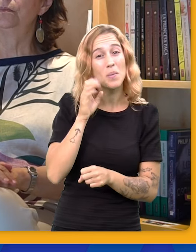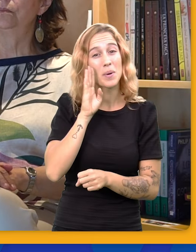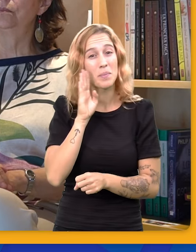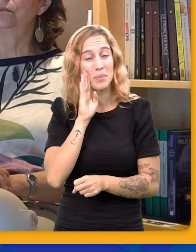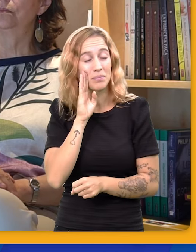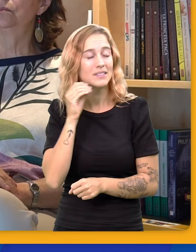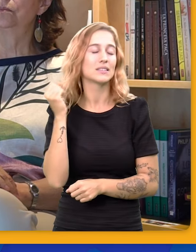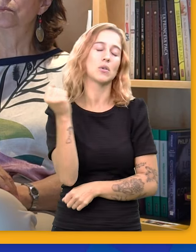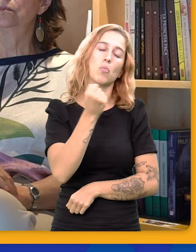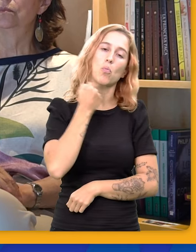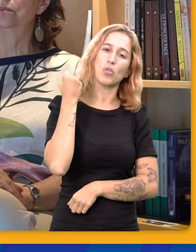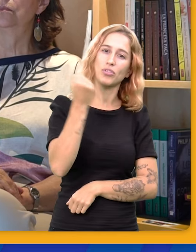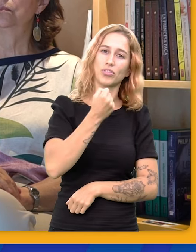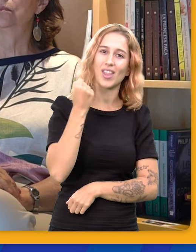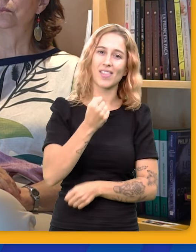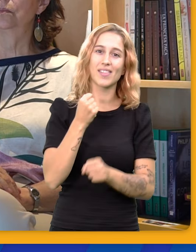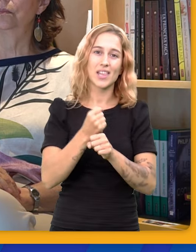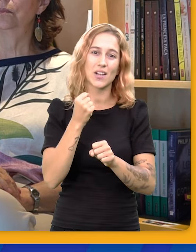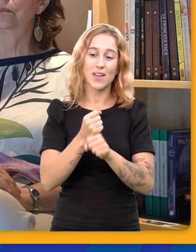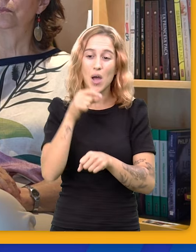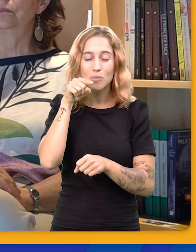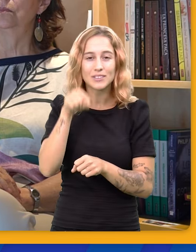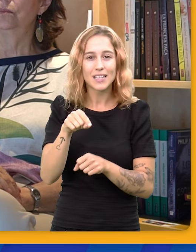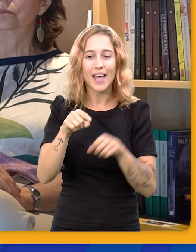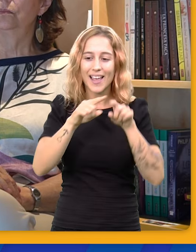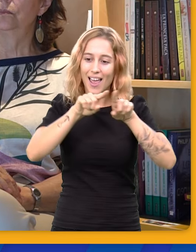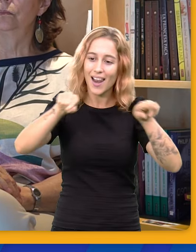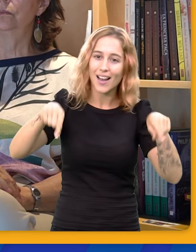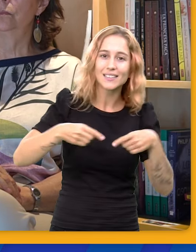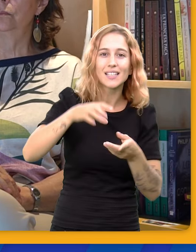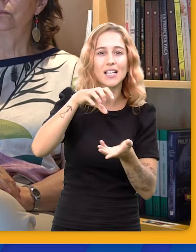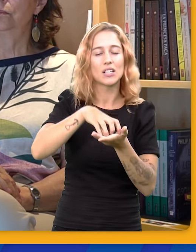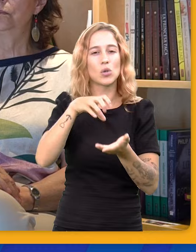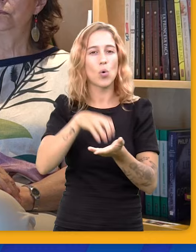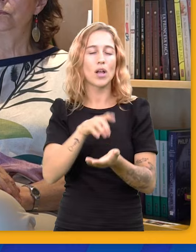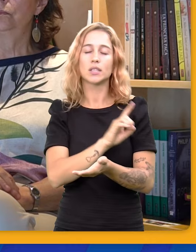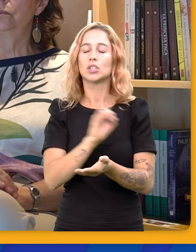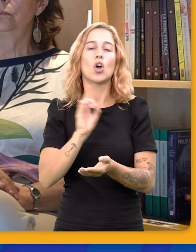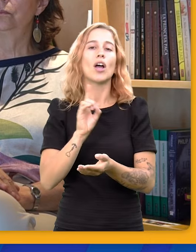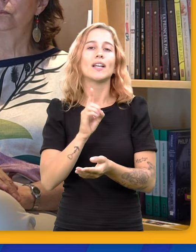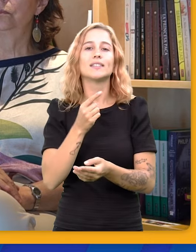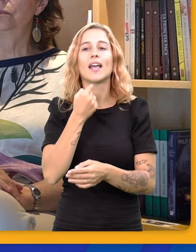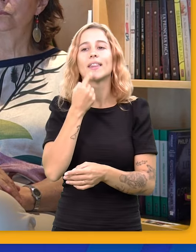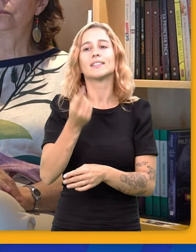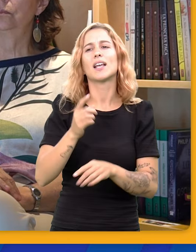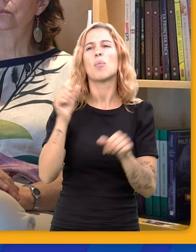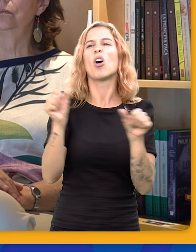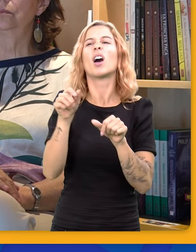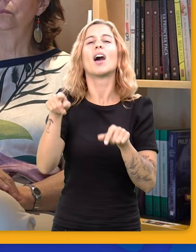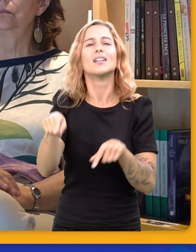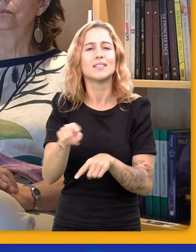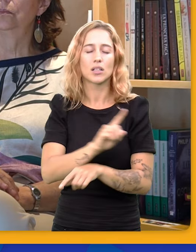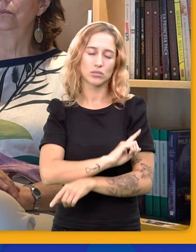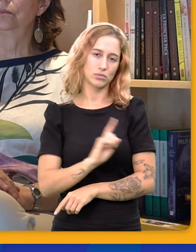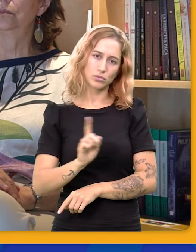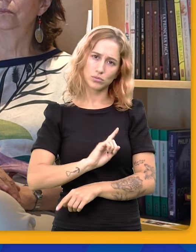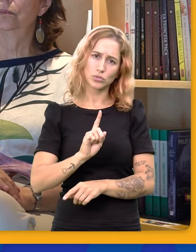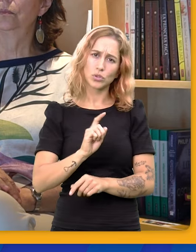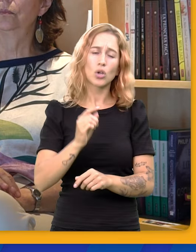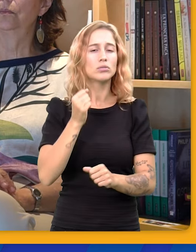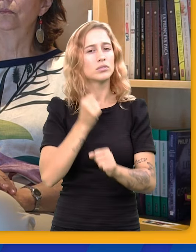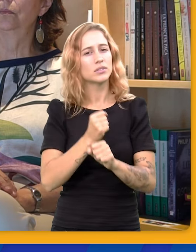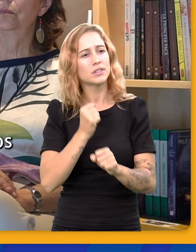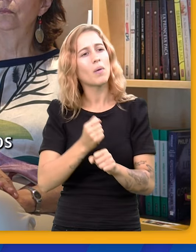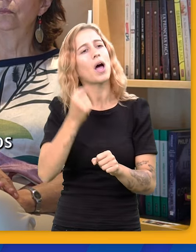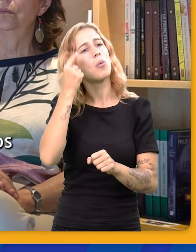padres adentro, porque nosotros trabajamos mucho con los padres adentro, adentro de la sala. No es que le decimos a los papás que tienen